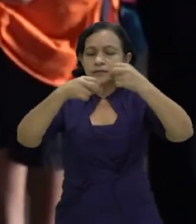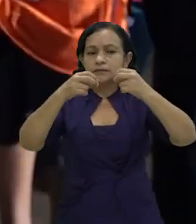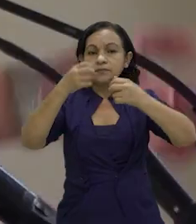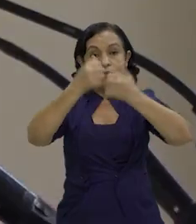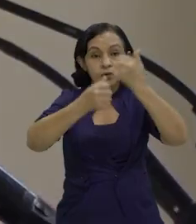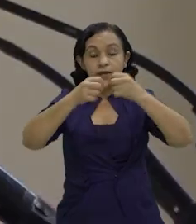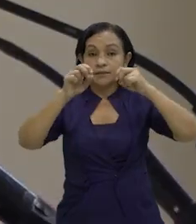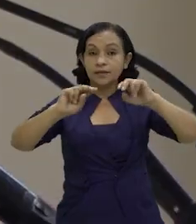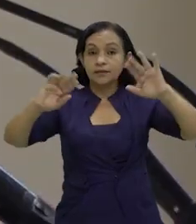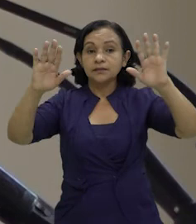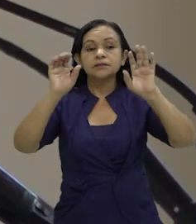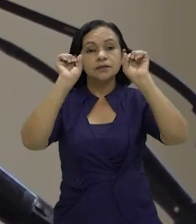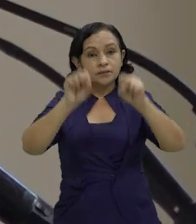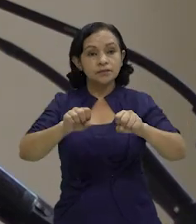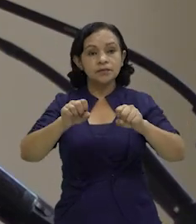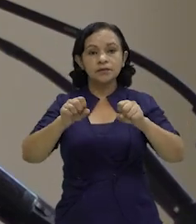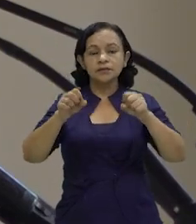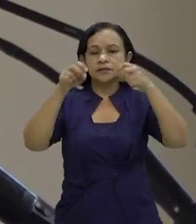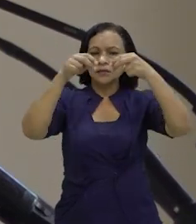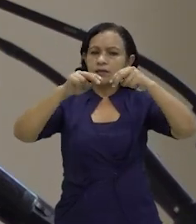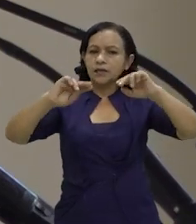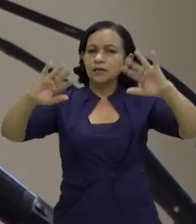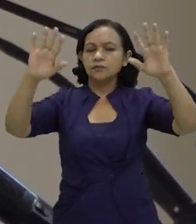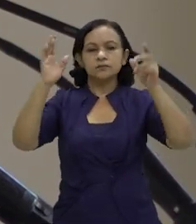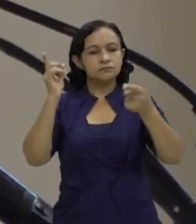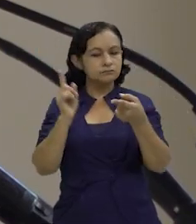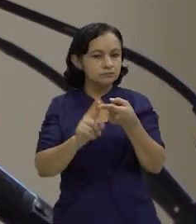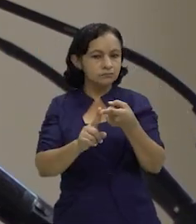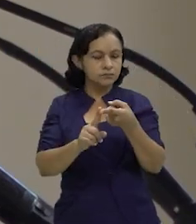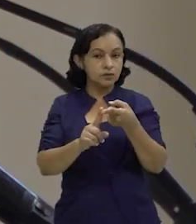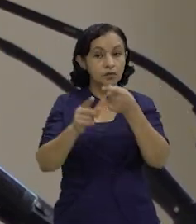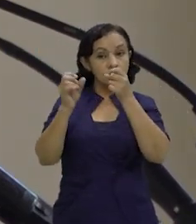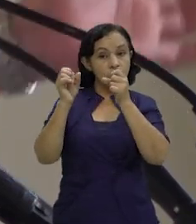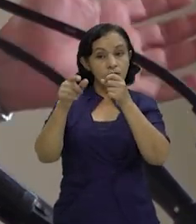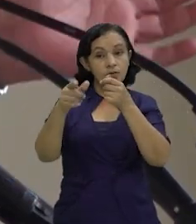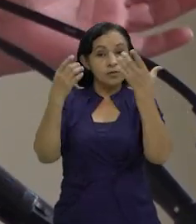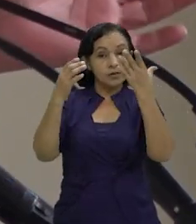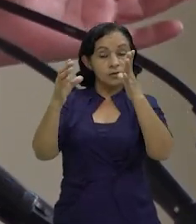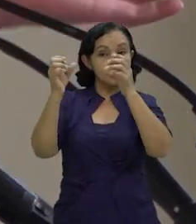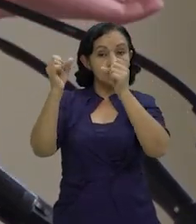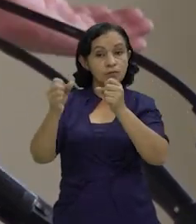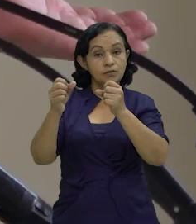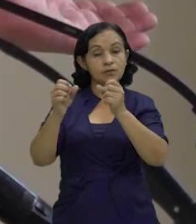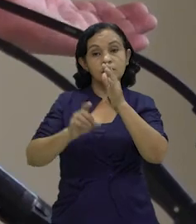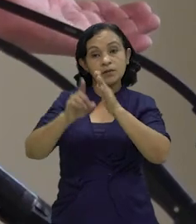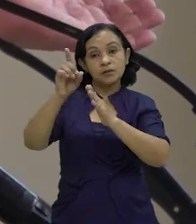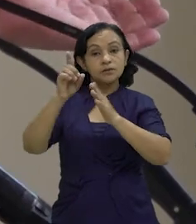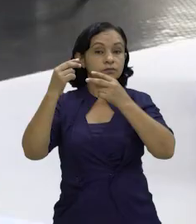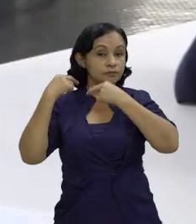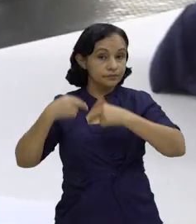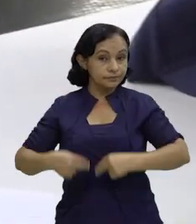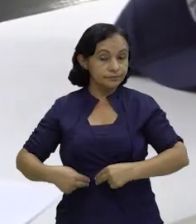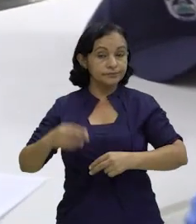emergencia. Y ahora voy a decir, sea natural o sea aquella que tiene que ver con el desarrollo